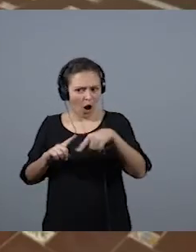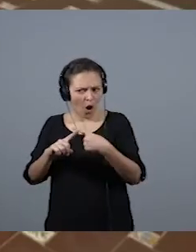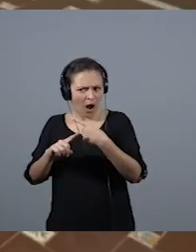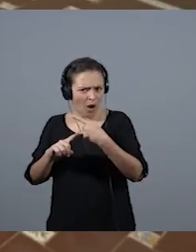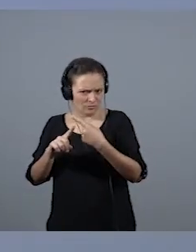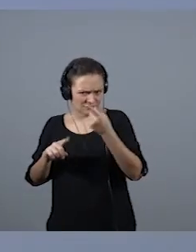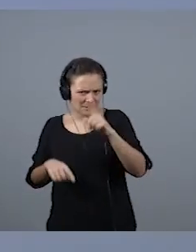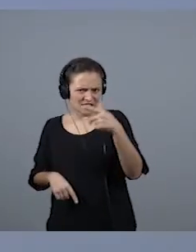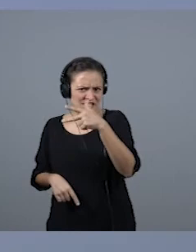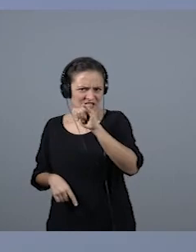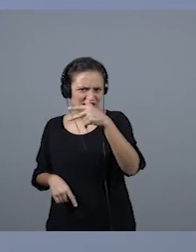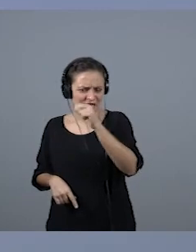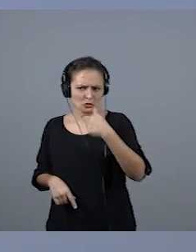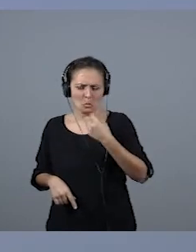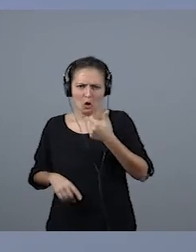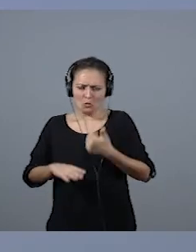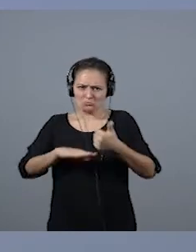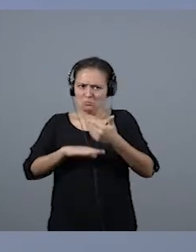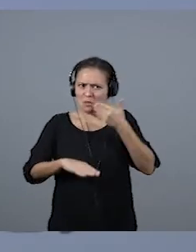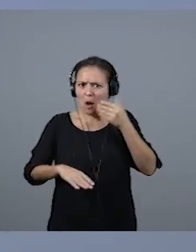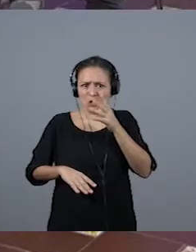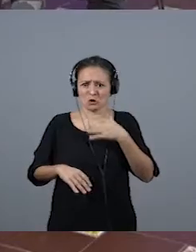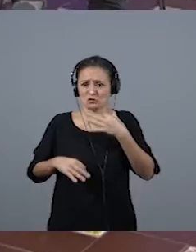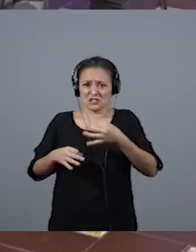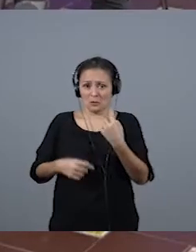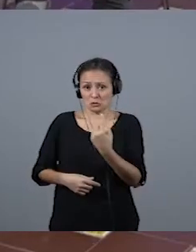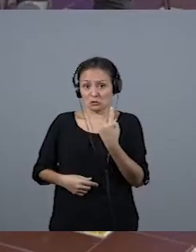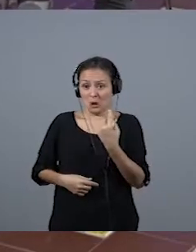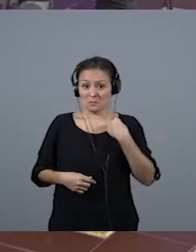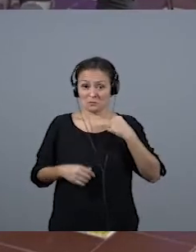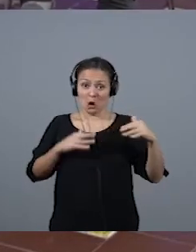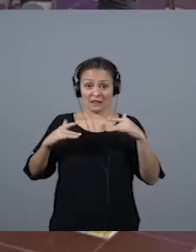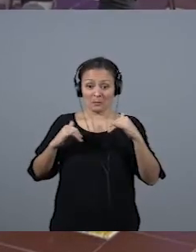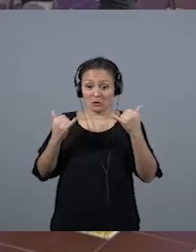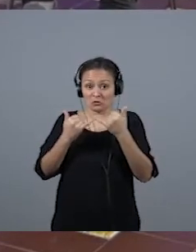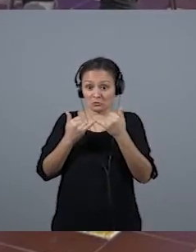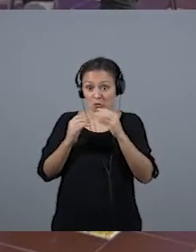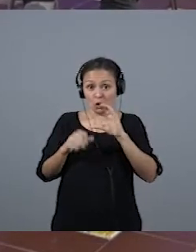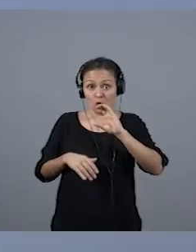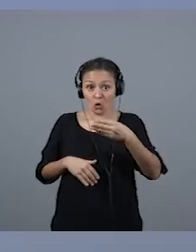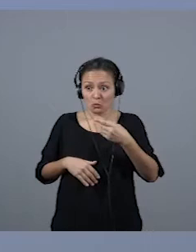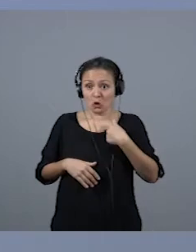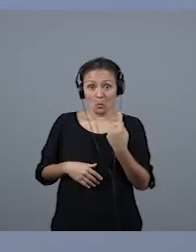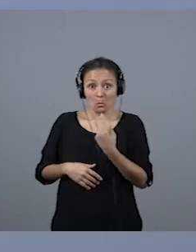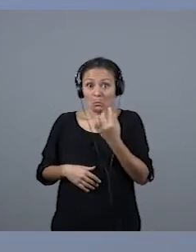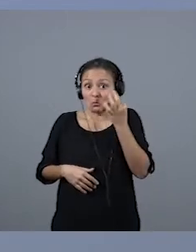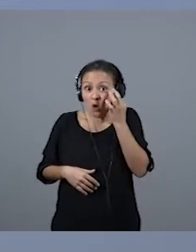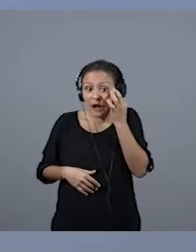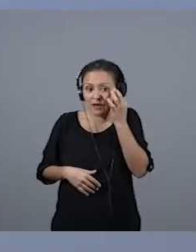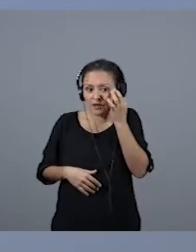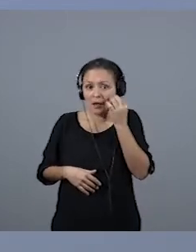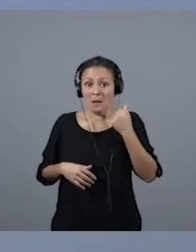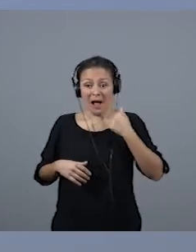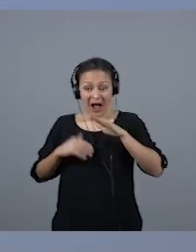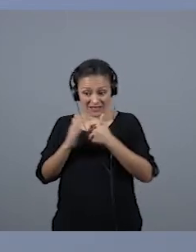en solitario, siempre iba a los entrenamientos del Tenerife, y era la única mujer, en mi propia casa, no en mi casa familiar,